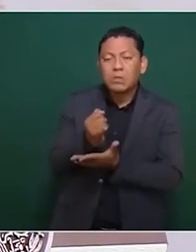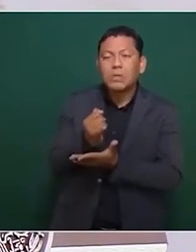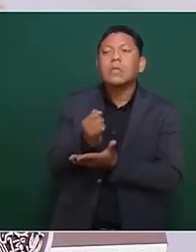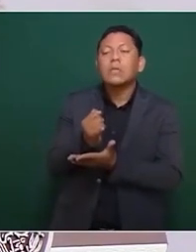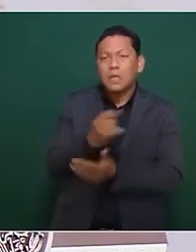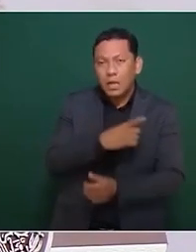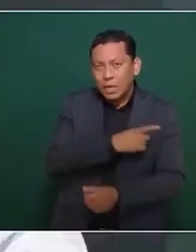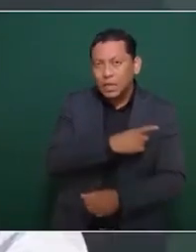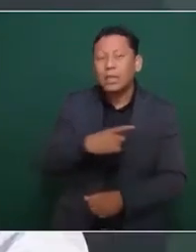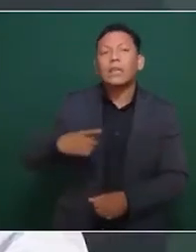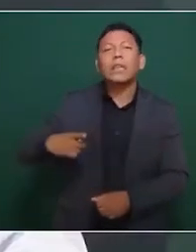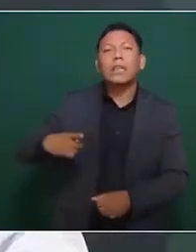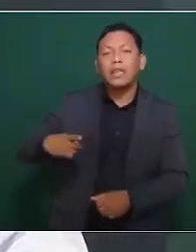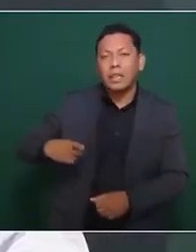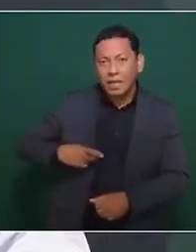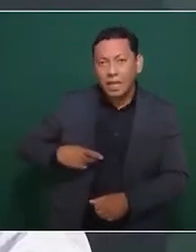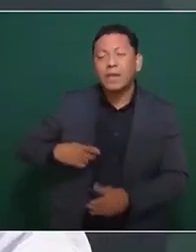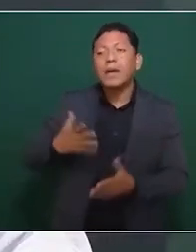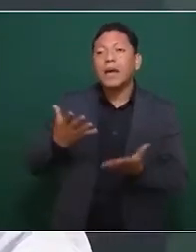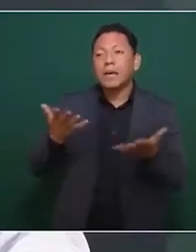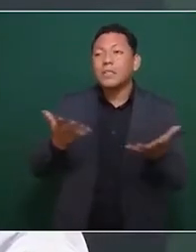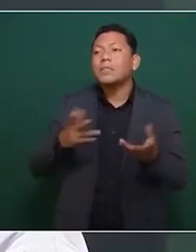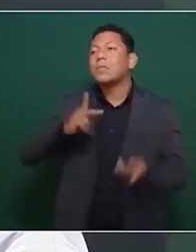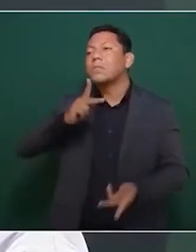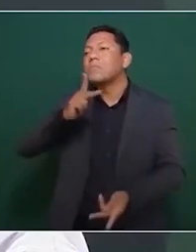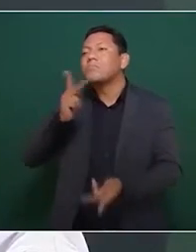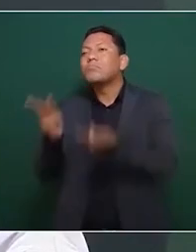debe de celebrarse la consulta